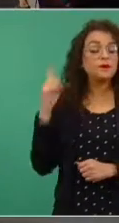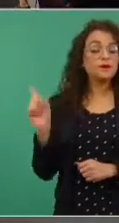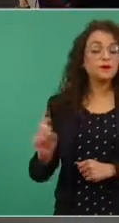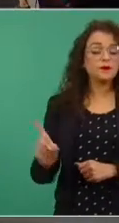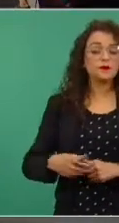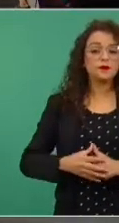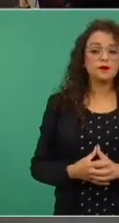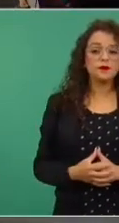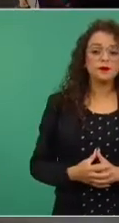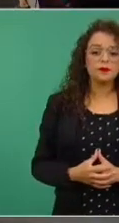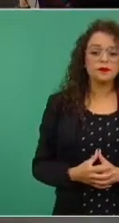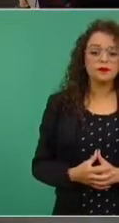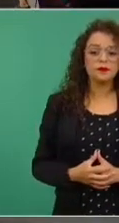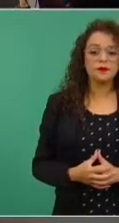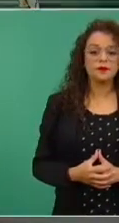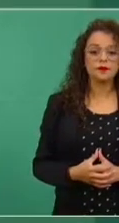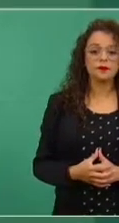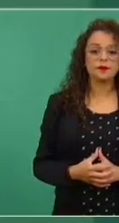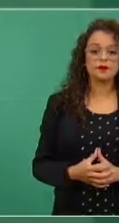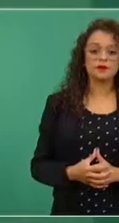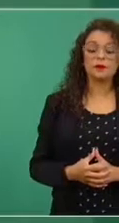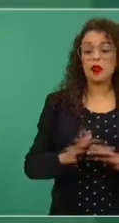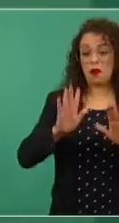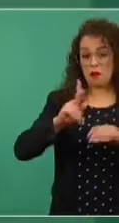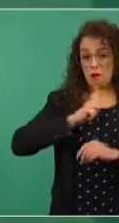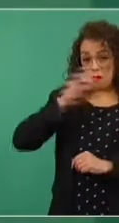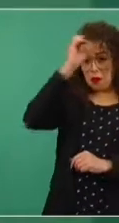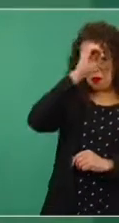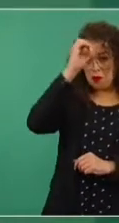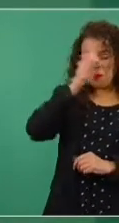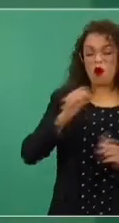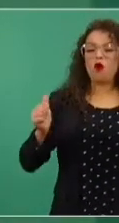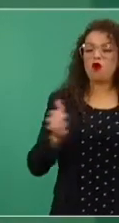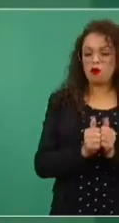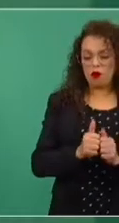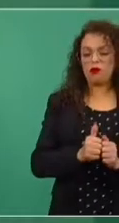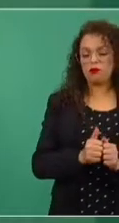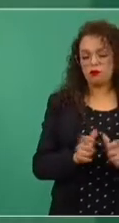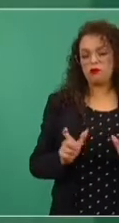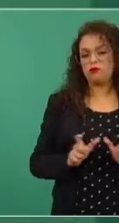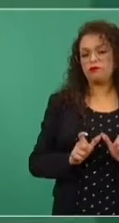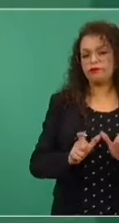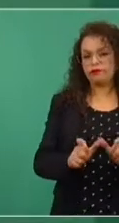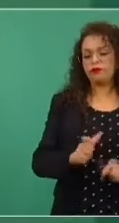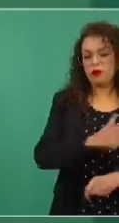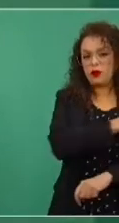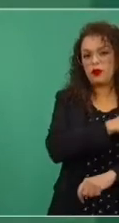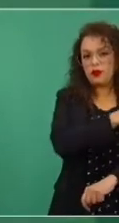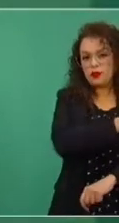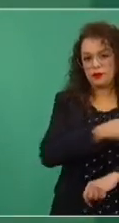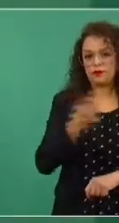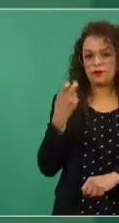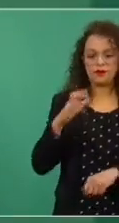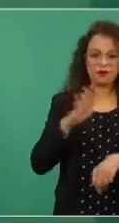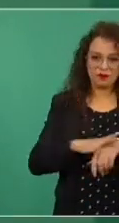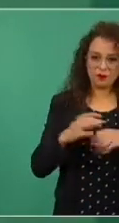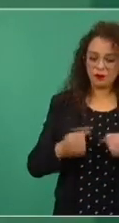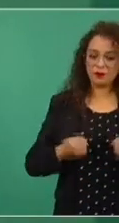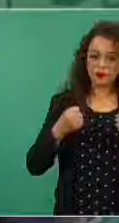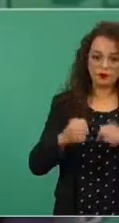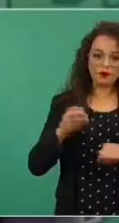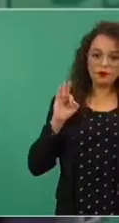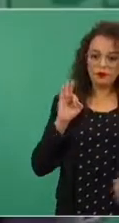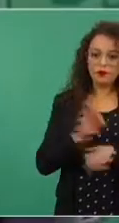Yo creo que con lo de la Guardia Nacional, se va a reforzar a